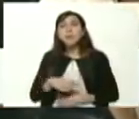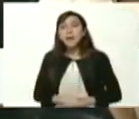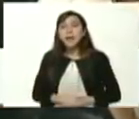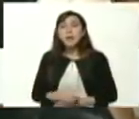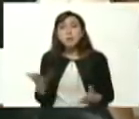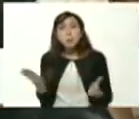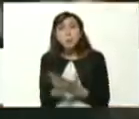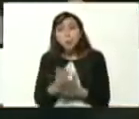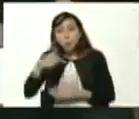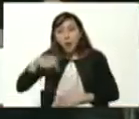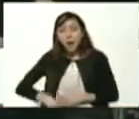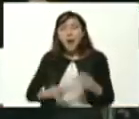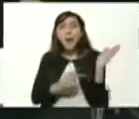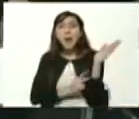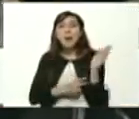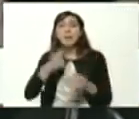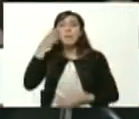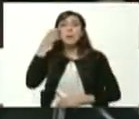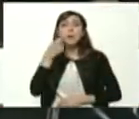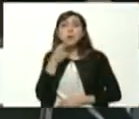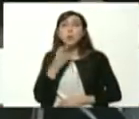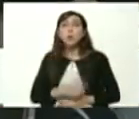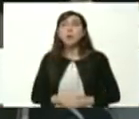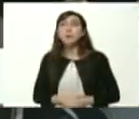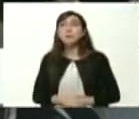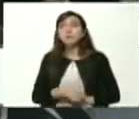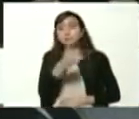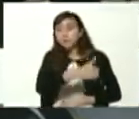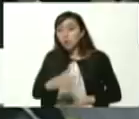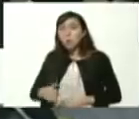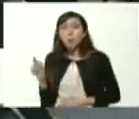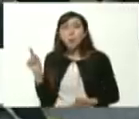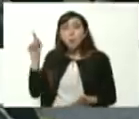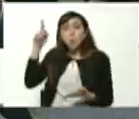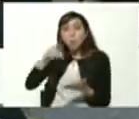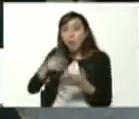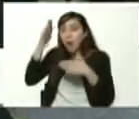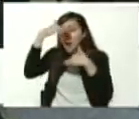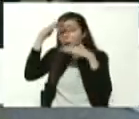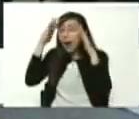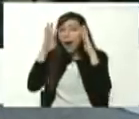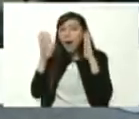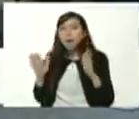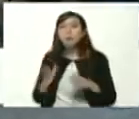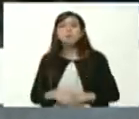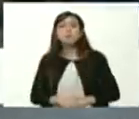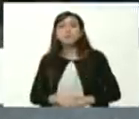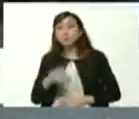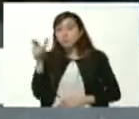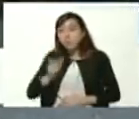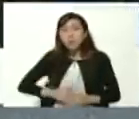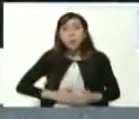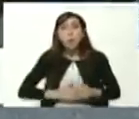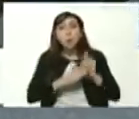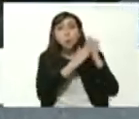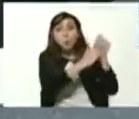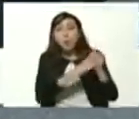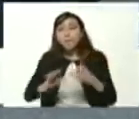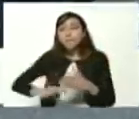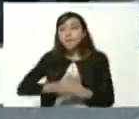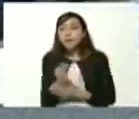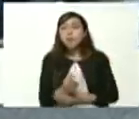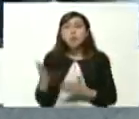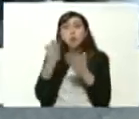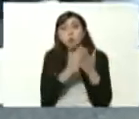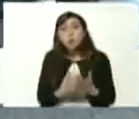de la parroquia Sucre cada uno de ellos viene para acá es atendido por un vocero de la Federación Venezolana de